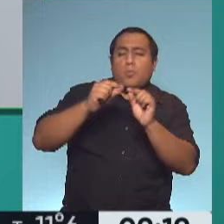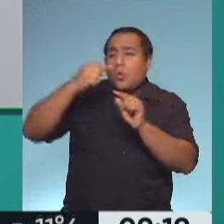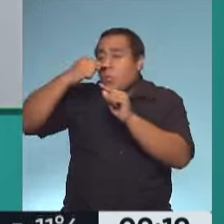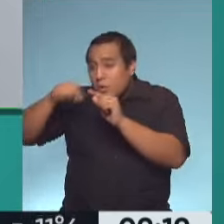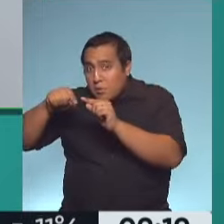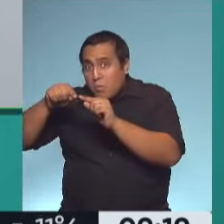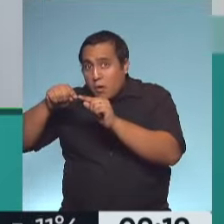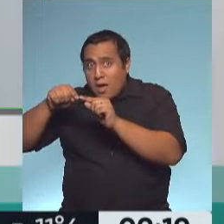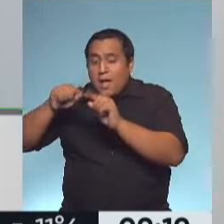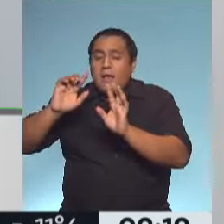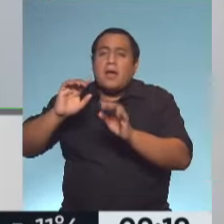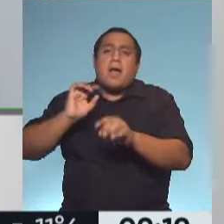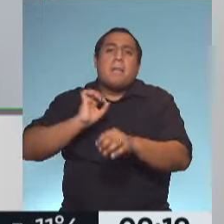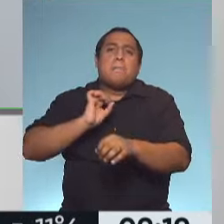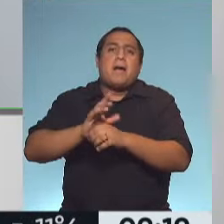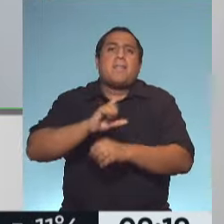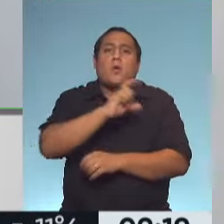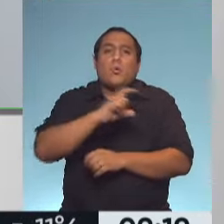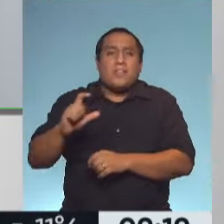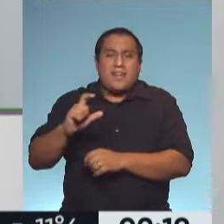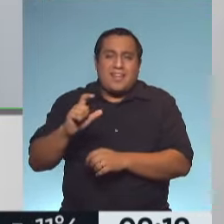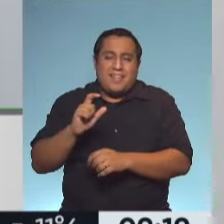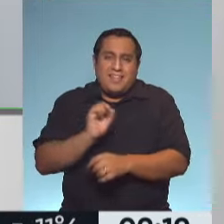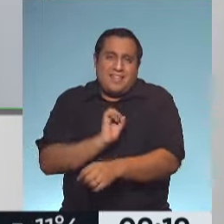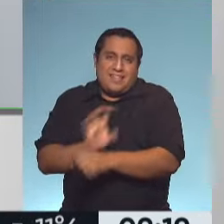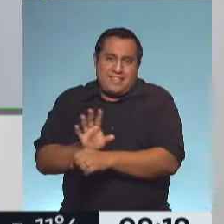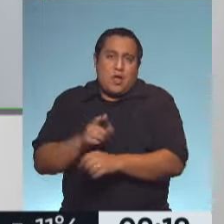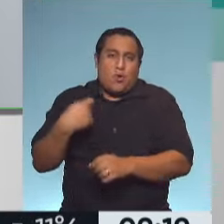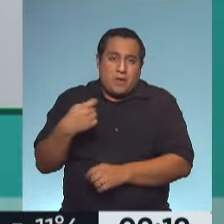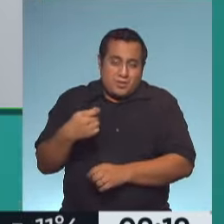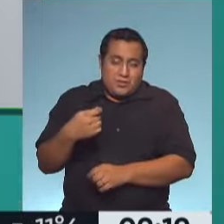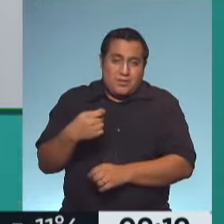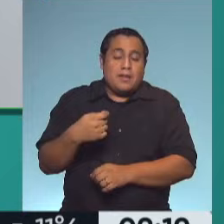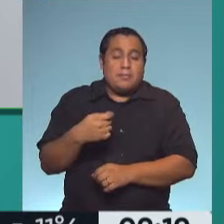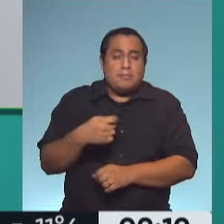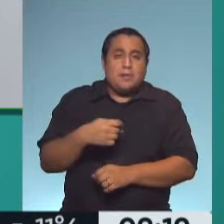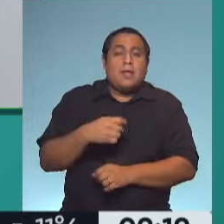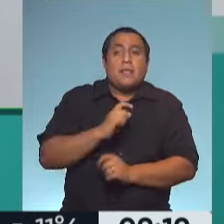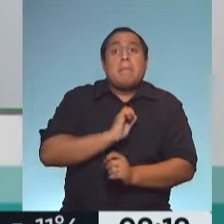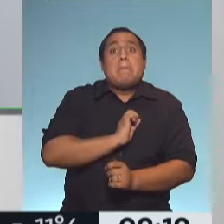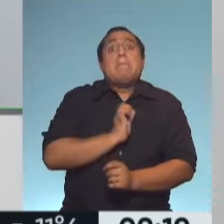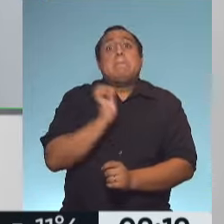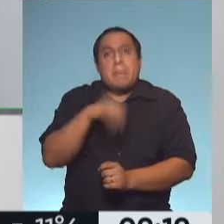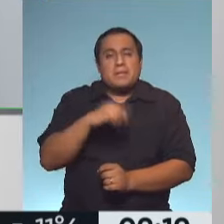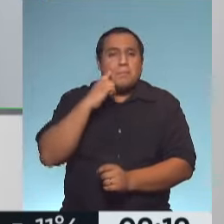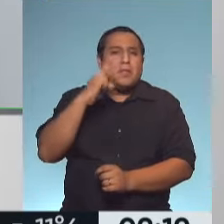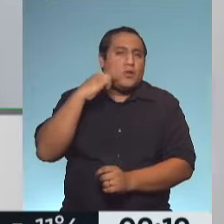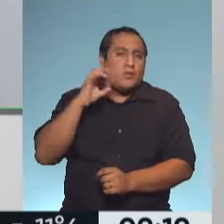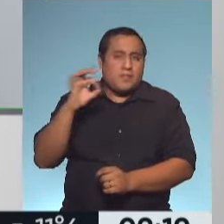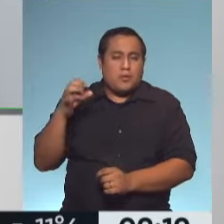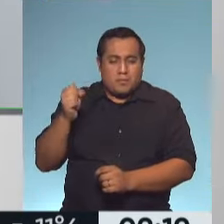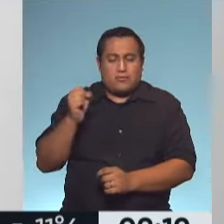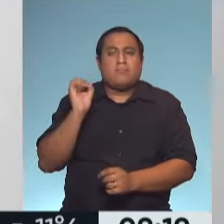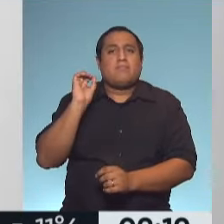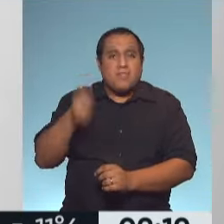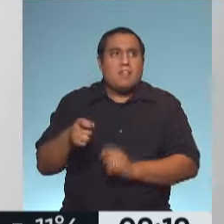cuenta donde reciben la jubilación, como cada vez que hacemos el pago de este programa, van a estar recibiendo esos 1.900 pesos, más de 500.000.